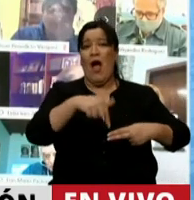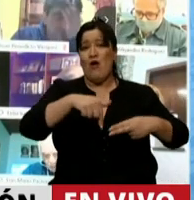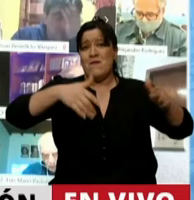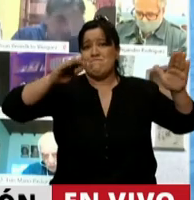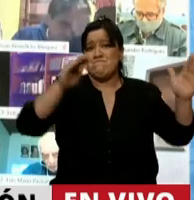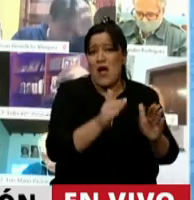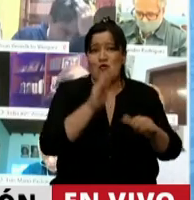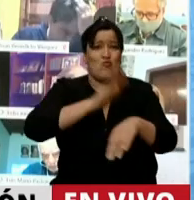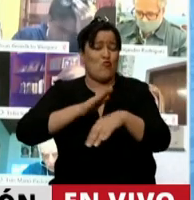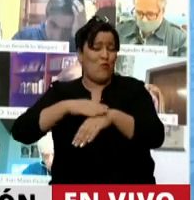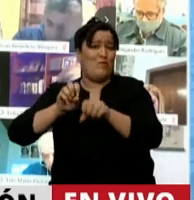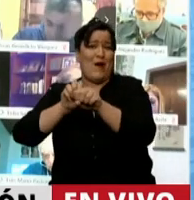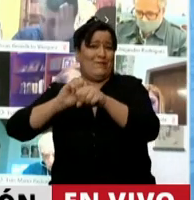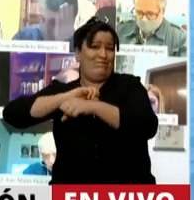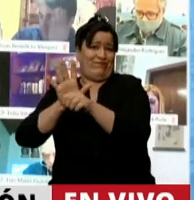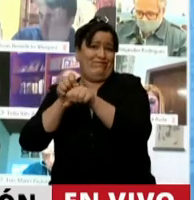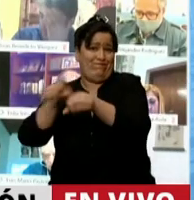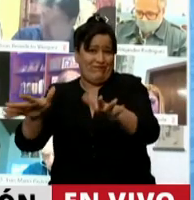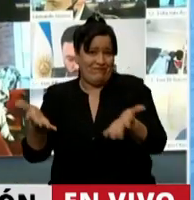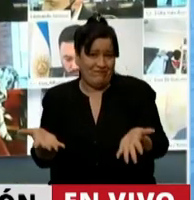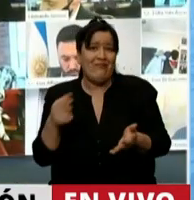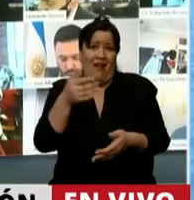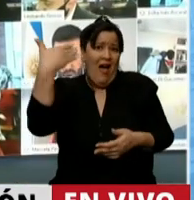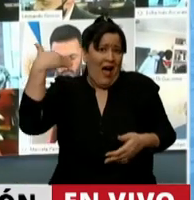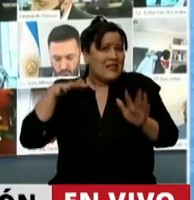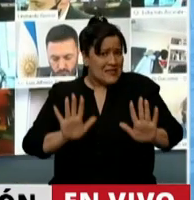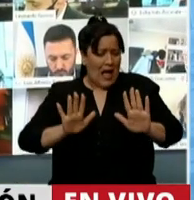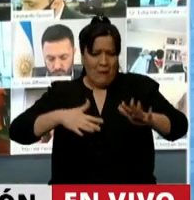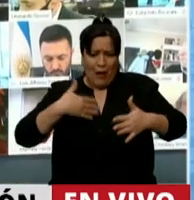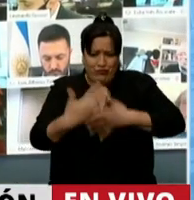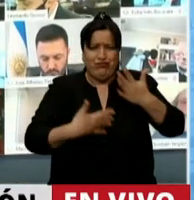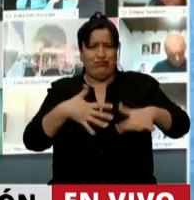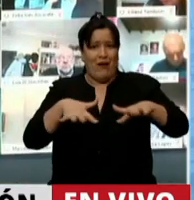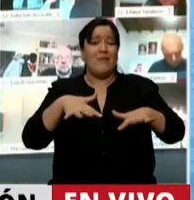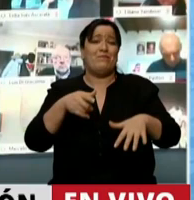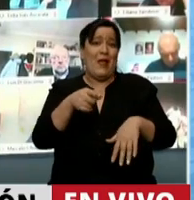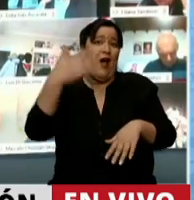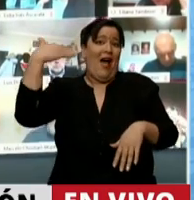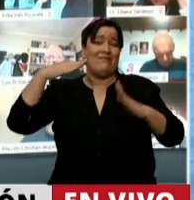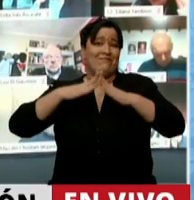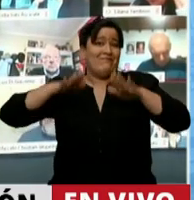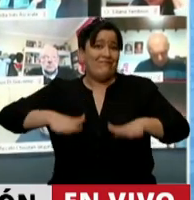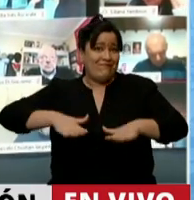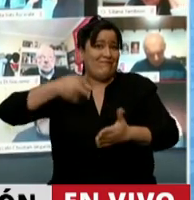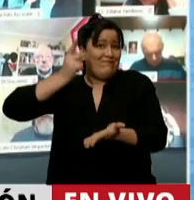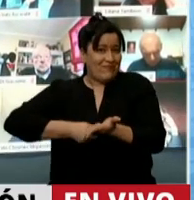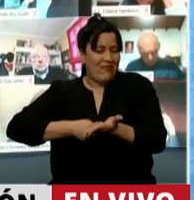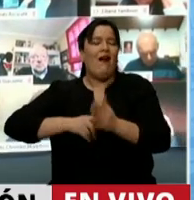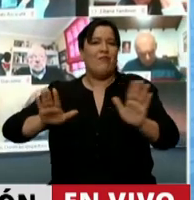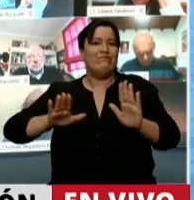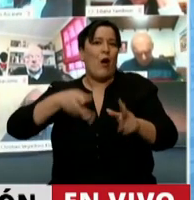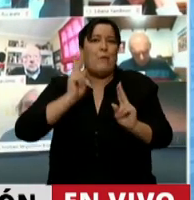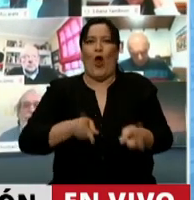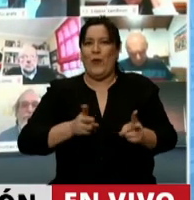por una cuestión de la pandemia, fundamentalmente. Era una de las actividades que estaba prohibida en ese sentido. Entonces,